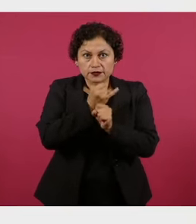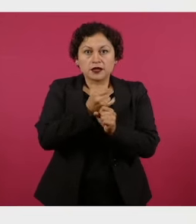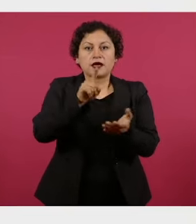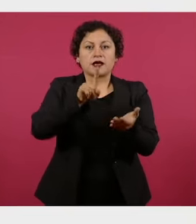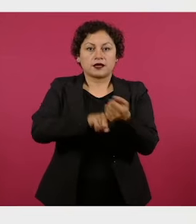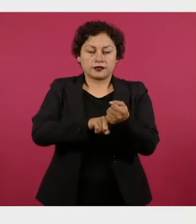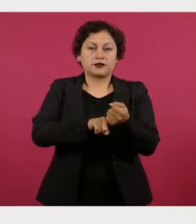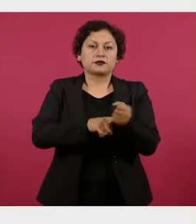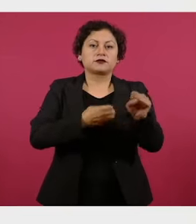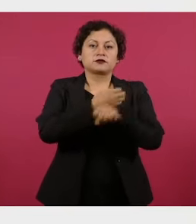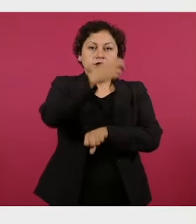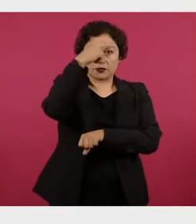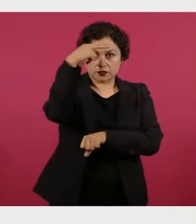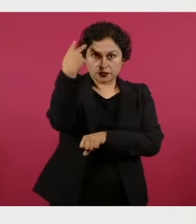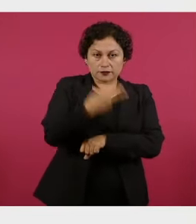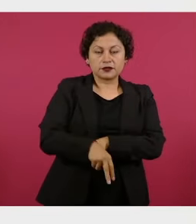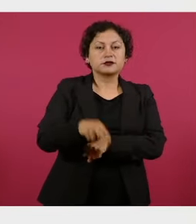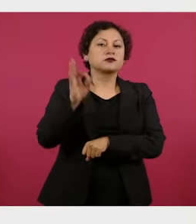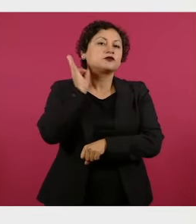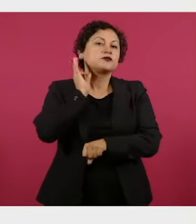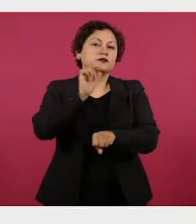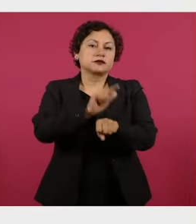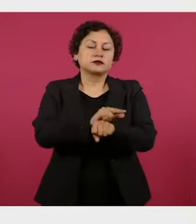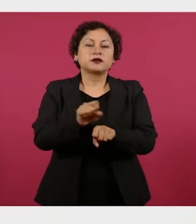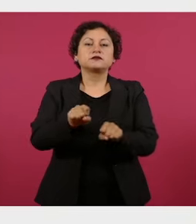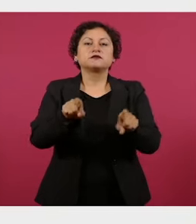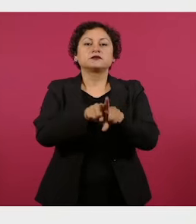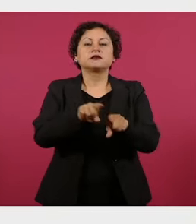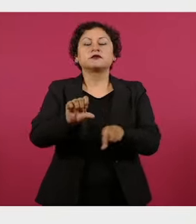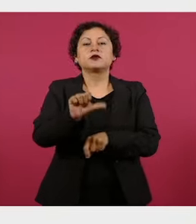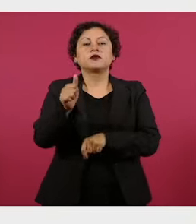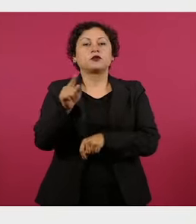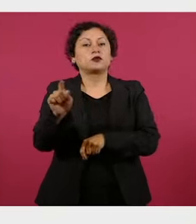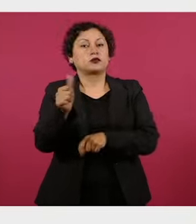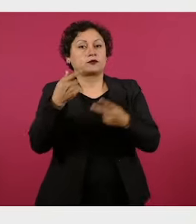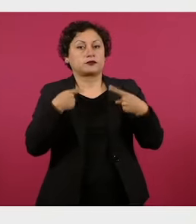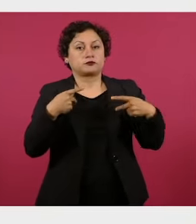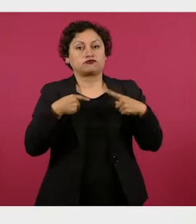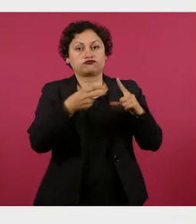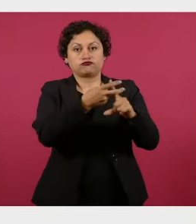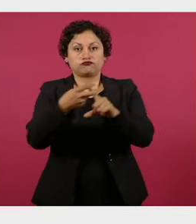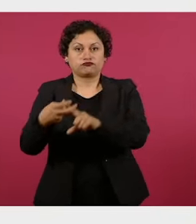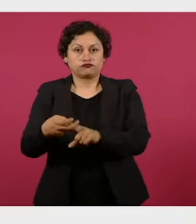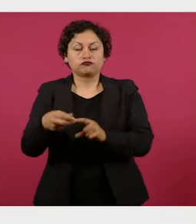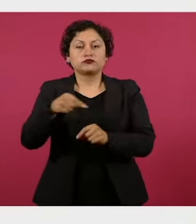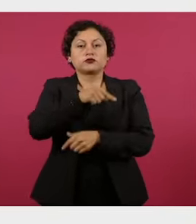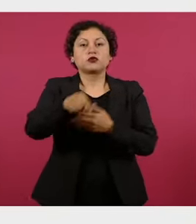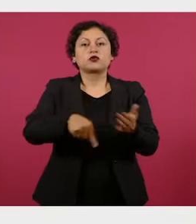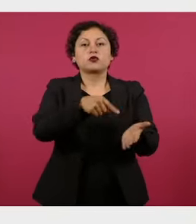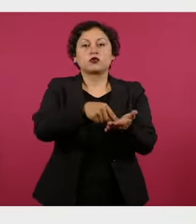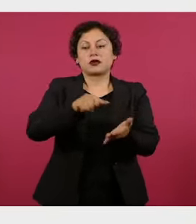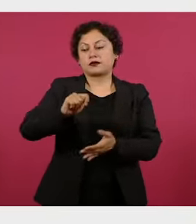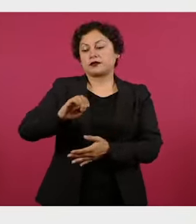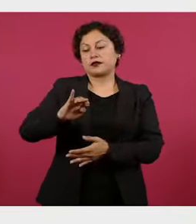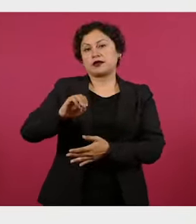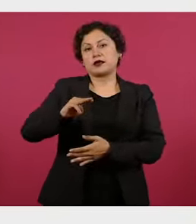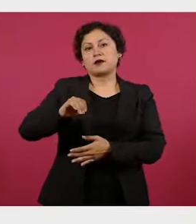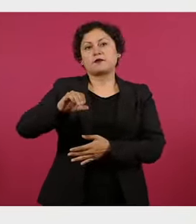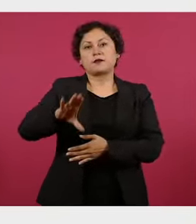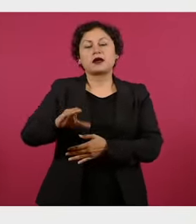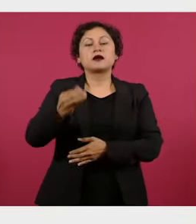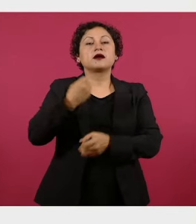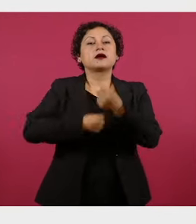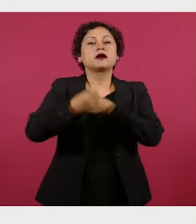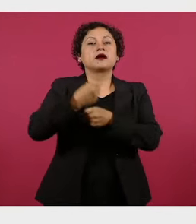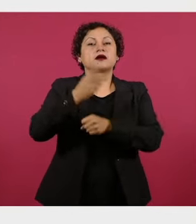Estado de México y el homicidio calificado en agravio de tentativa de otra persona, hechos ocurridos en Tecamac en noviembre del 2019.